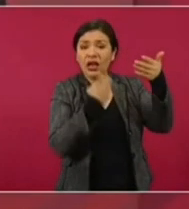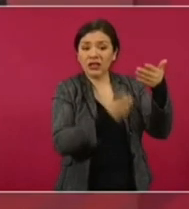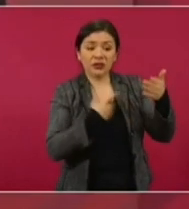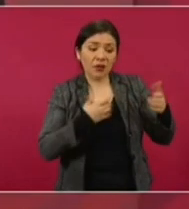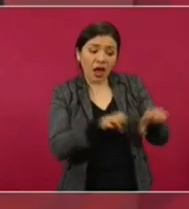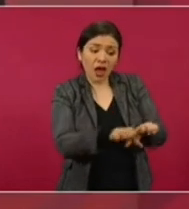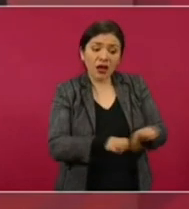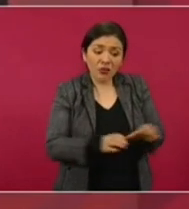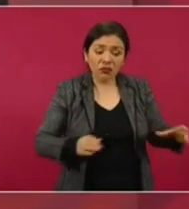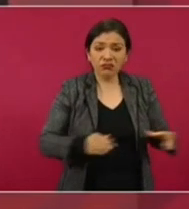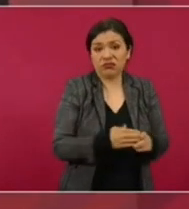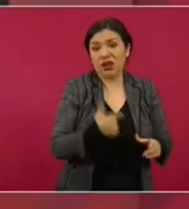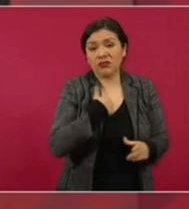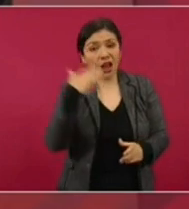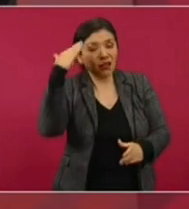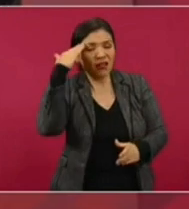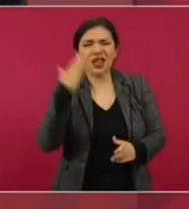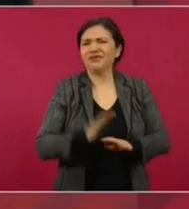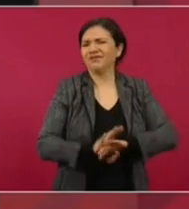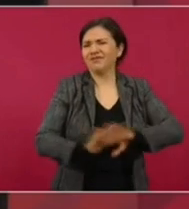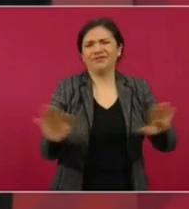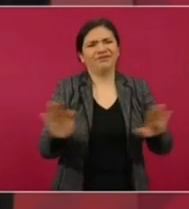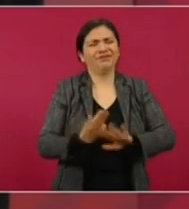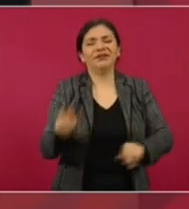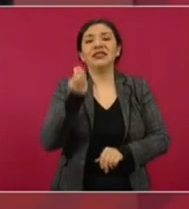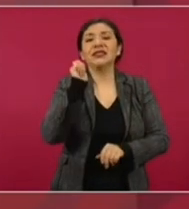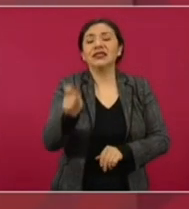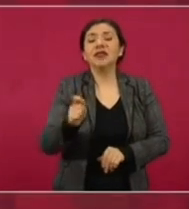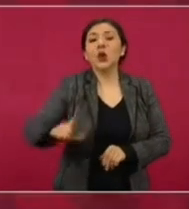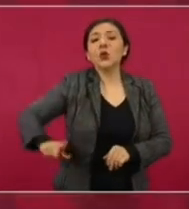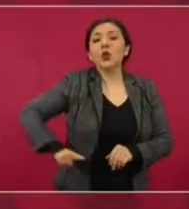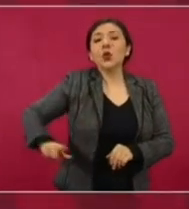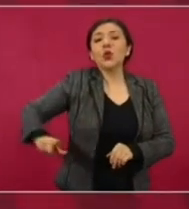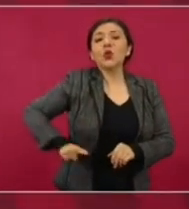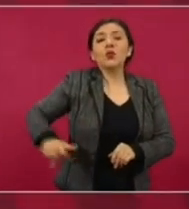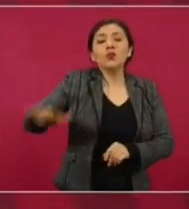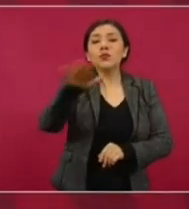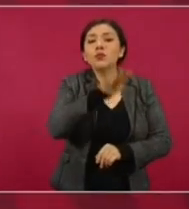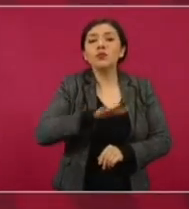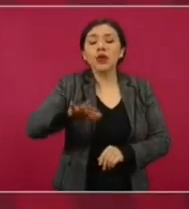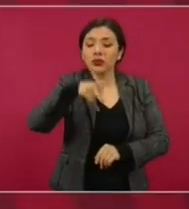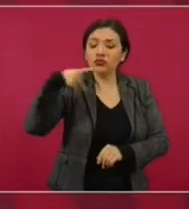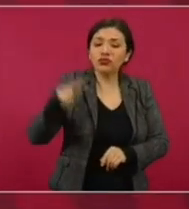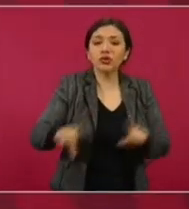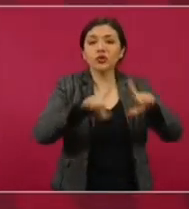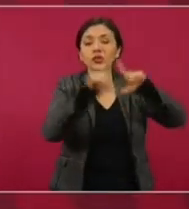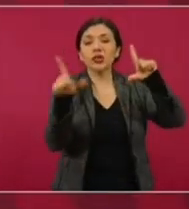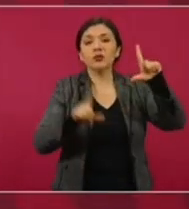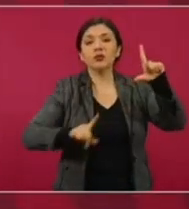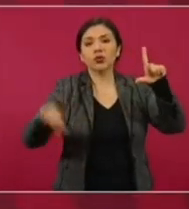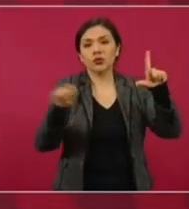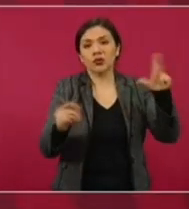nada de eso. Es el gobierno de la República,